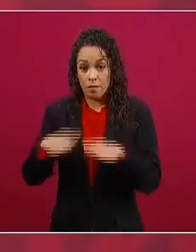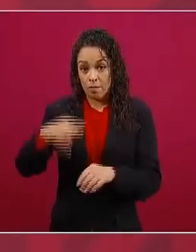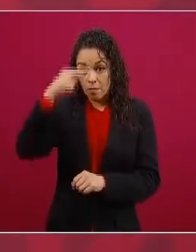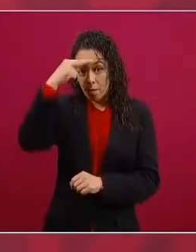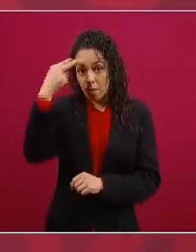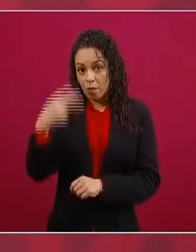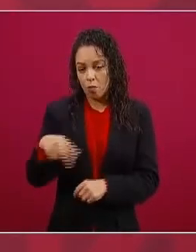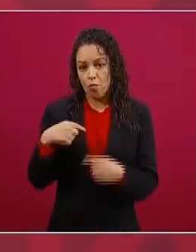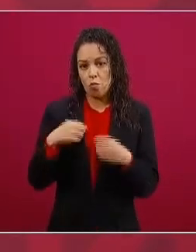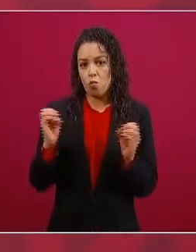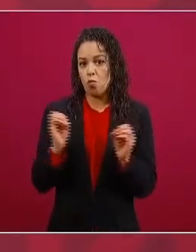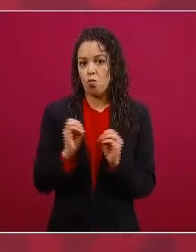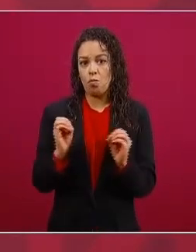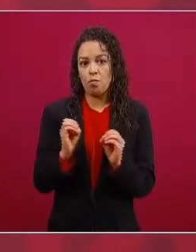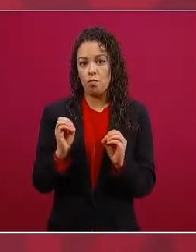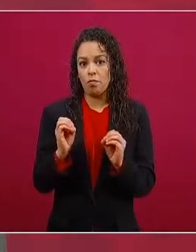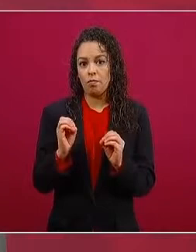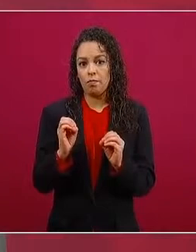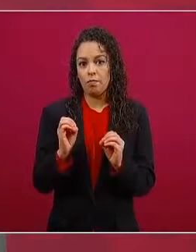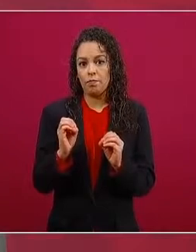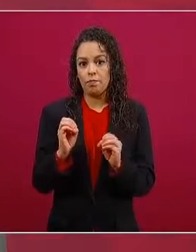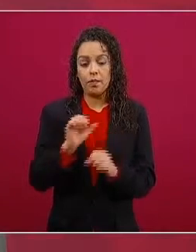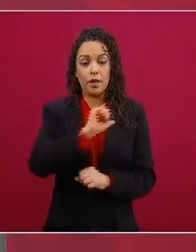ninguna institución financiera,